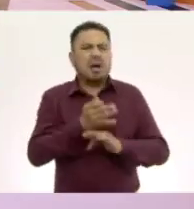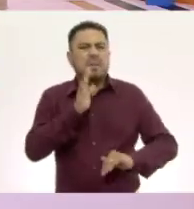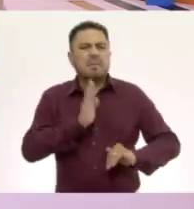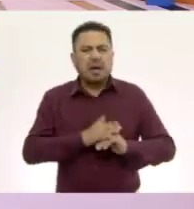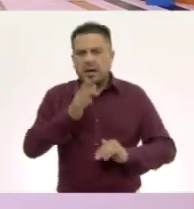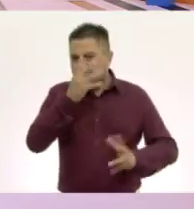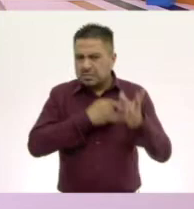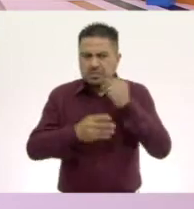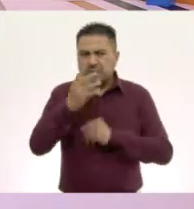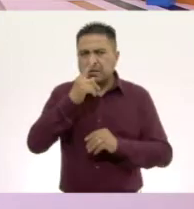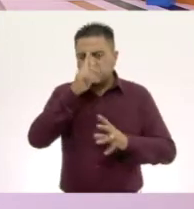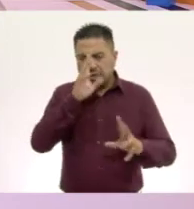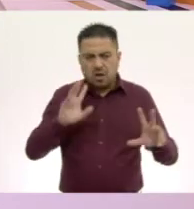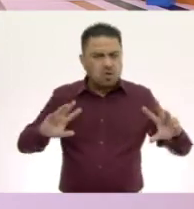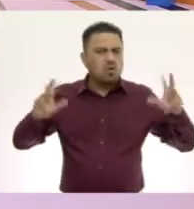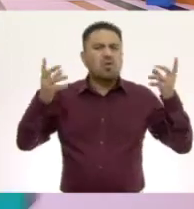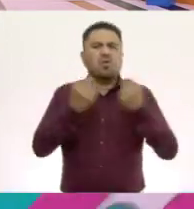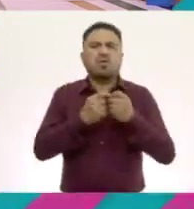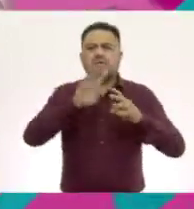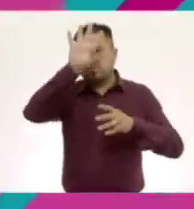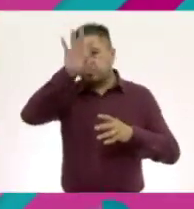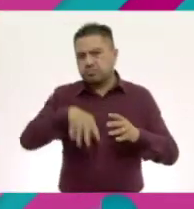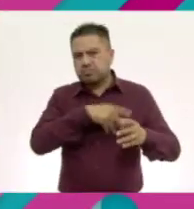aprendemos para complementar nuestro esquema.